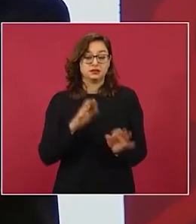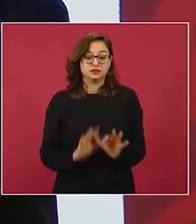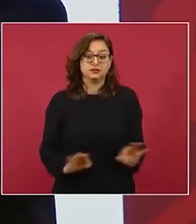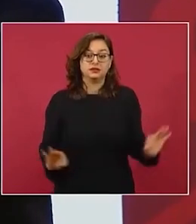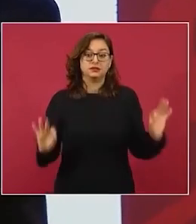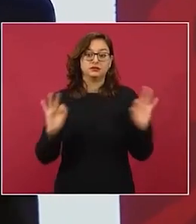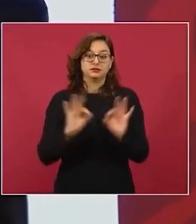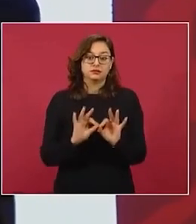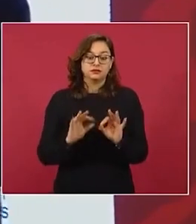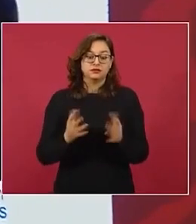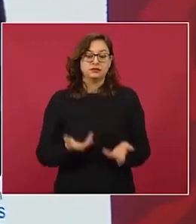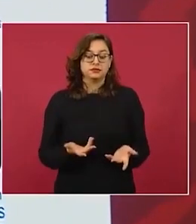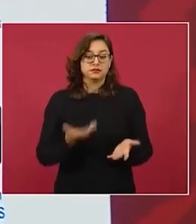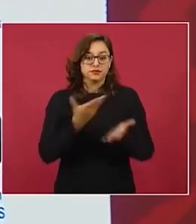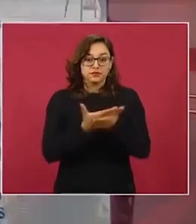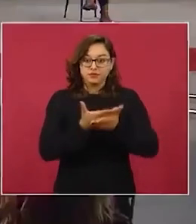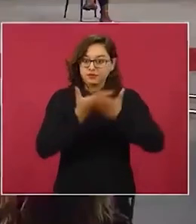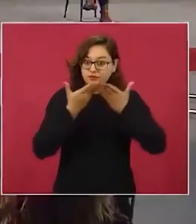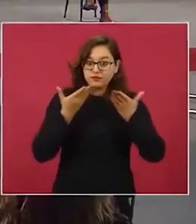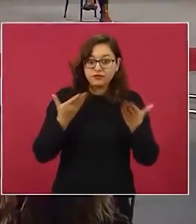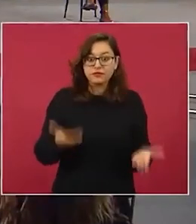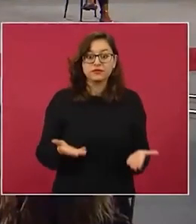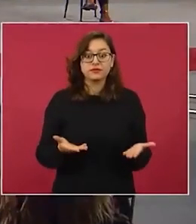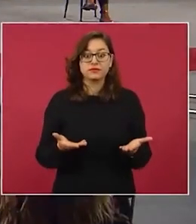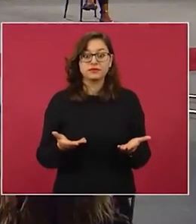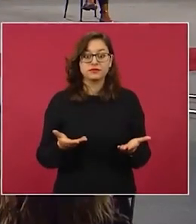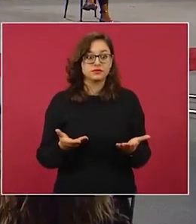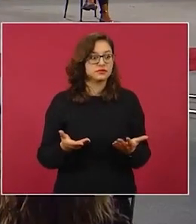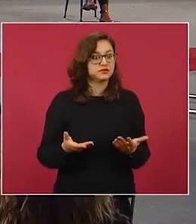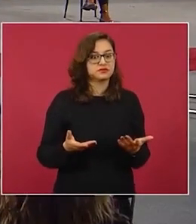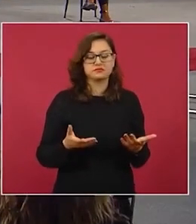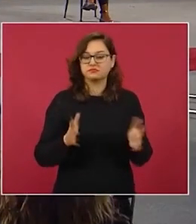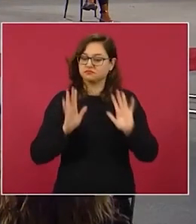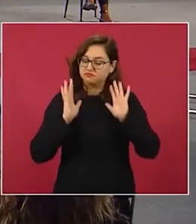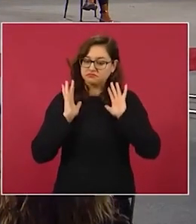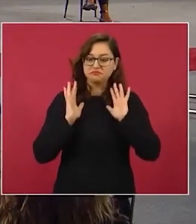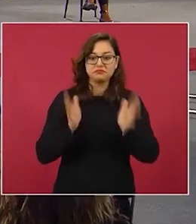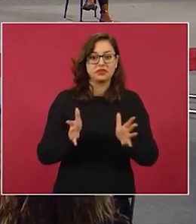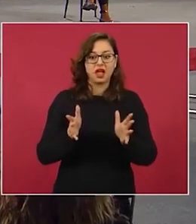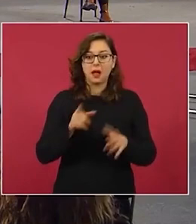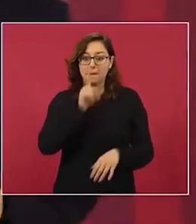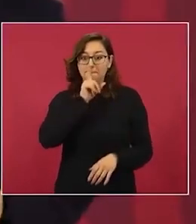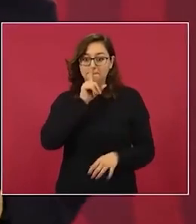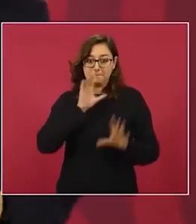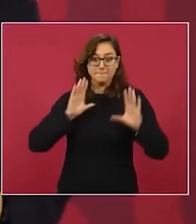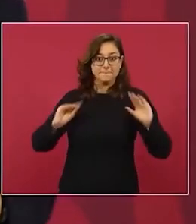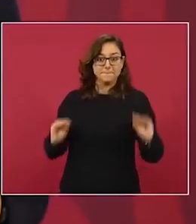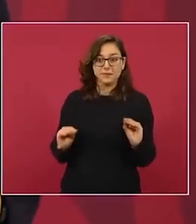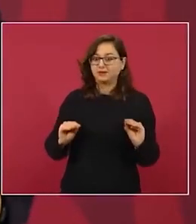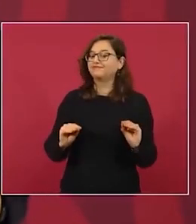Porque ahora sale todo, se ventila todo.